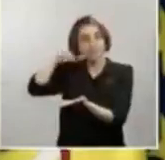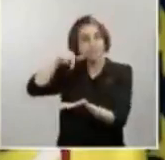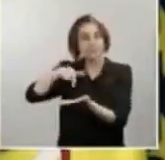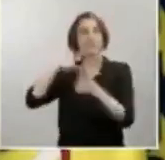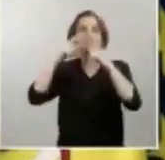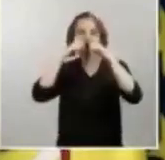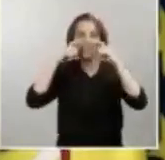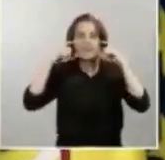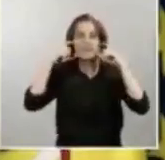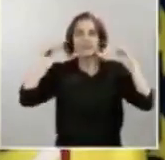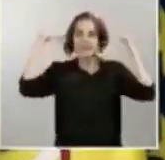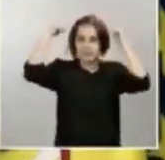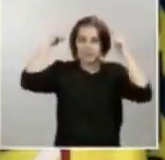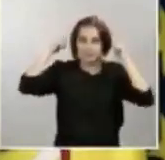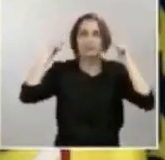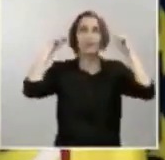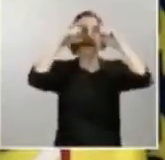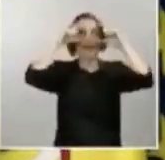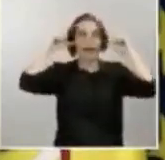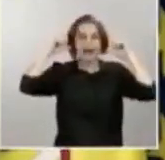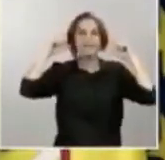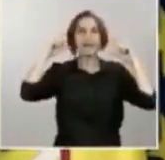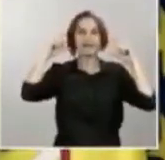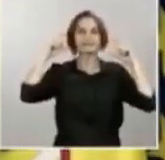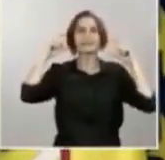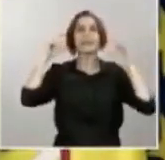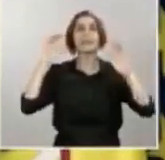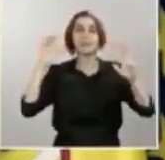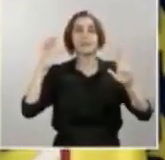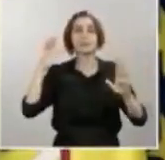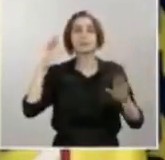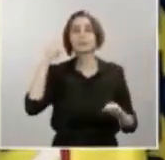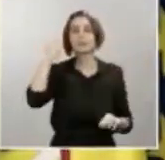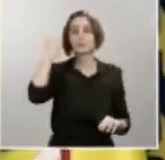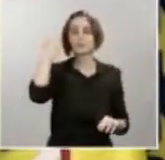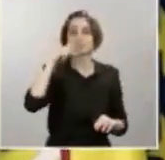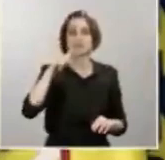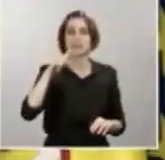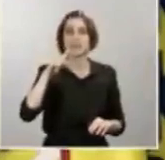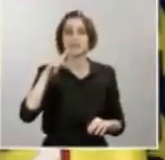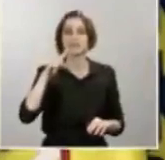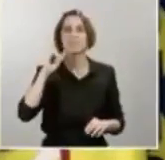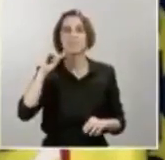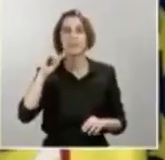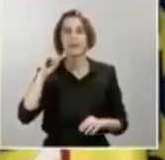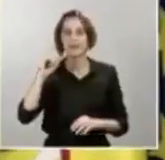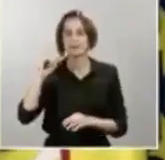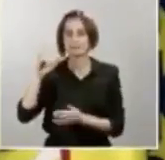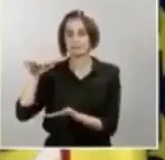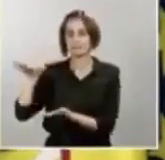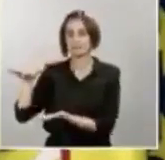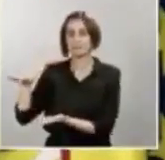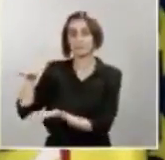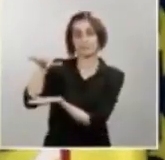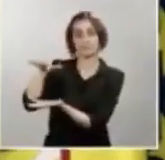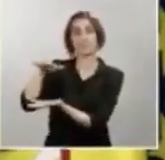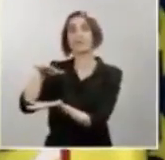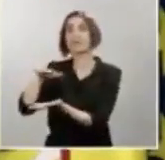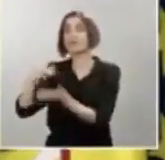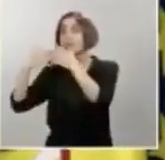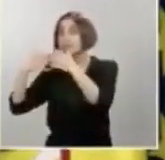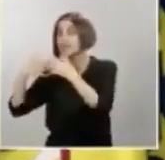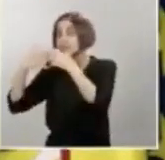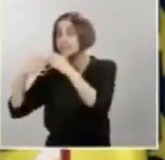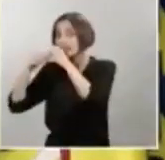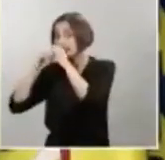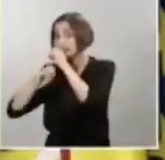Pero también me consta que hay un cargamento de respiradores que por ahora no van a salir